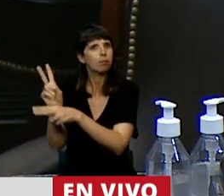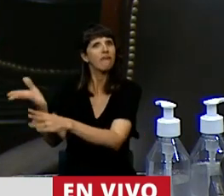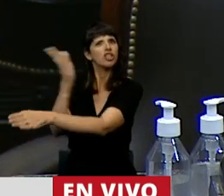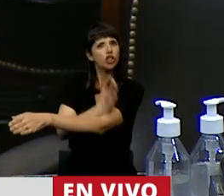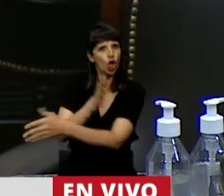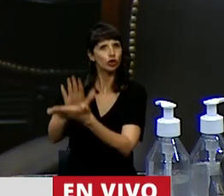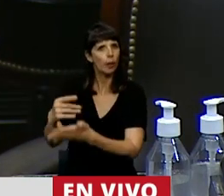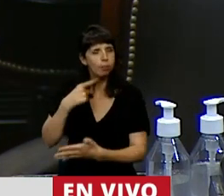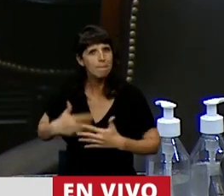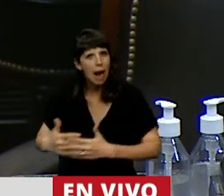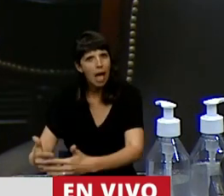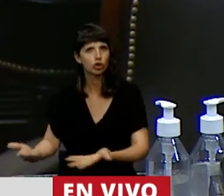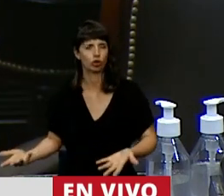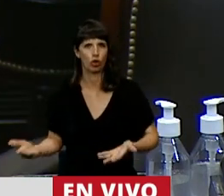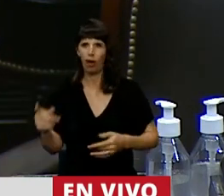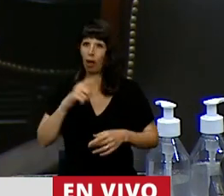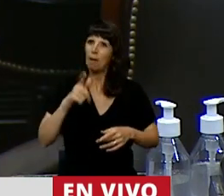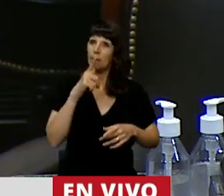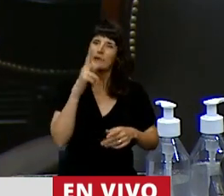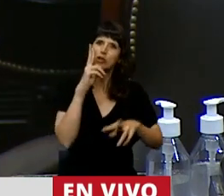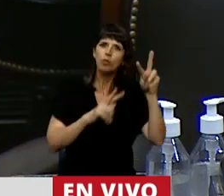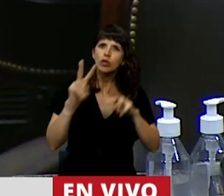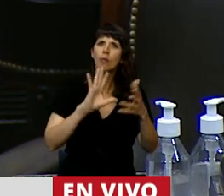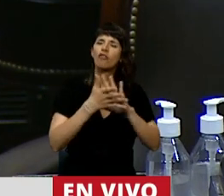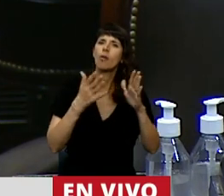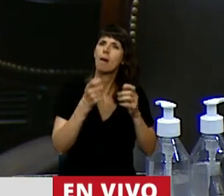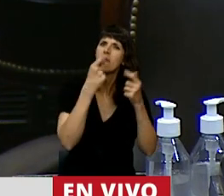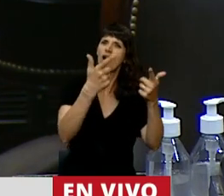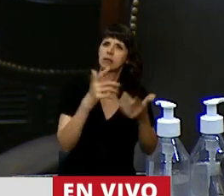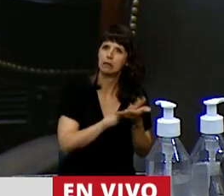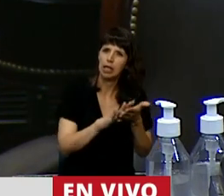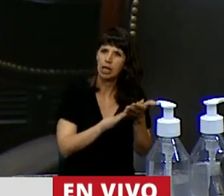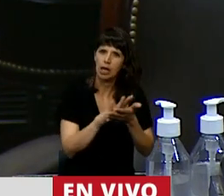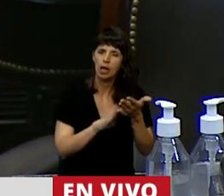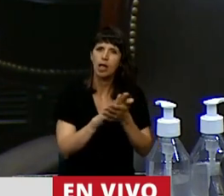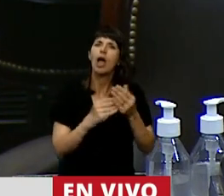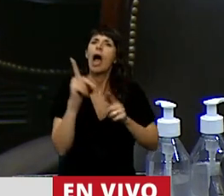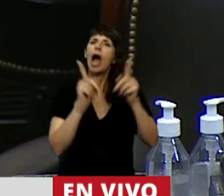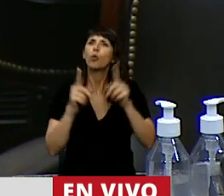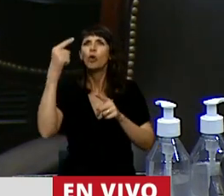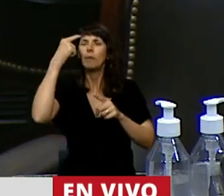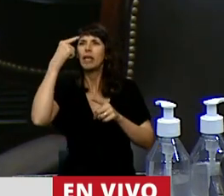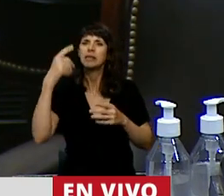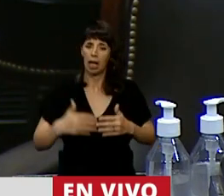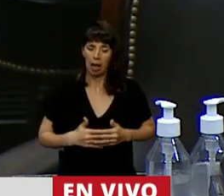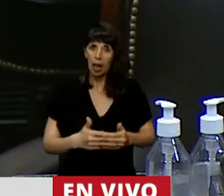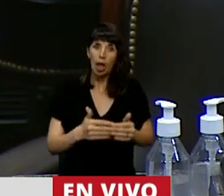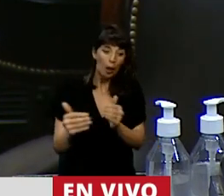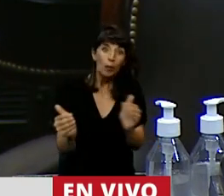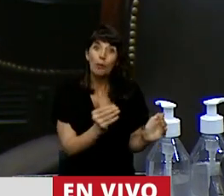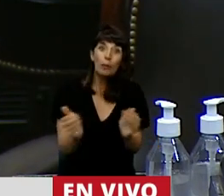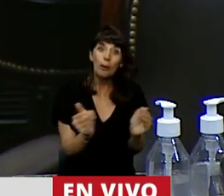Pero no vayamos por la vía más fácil. Deshacerse del problema, porque para algunos pareciera ser que un bebé